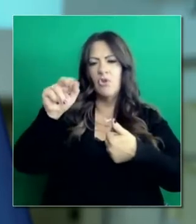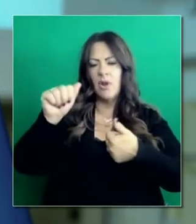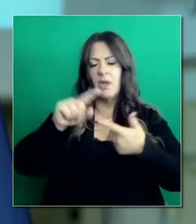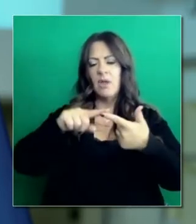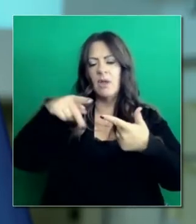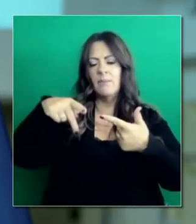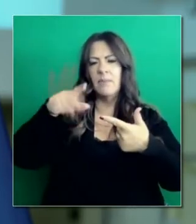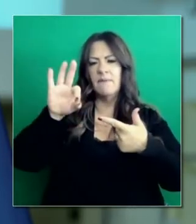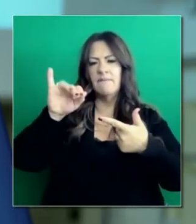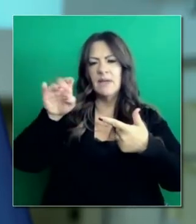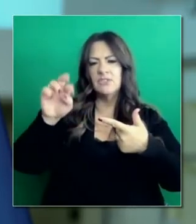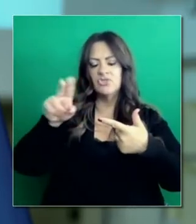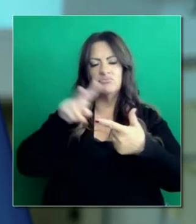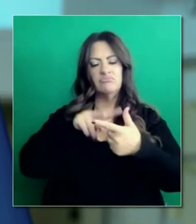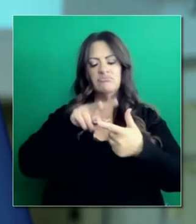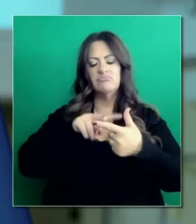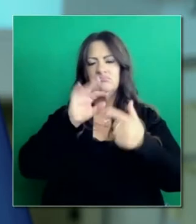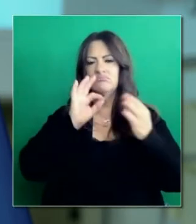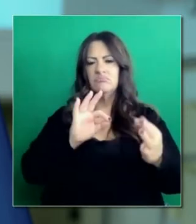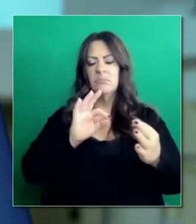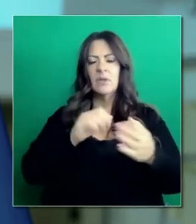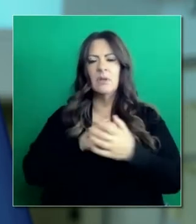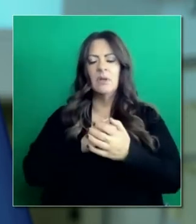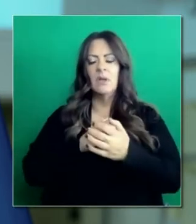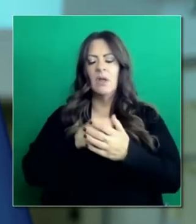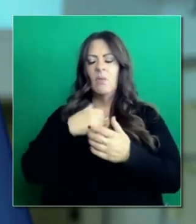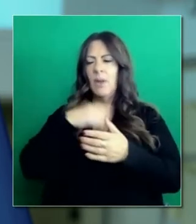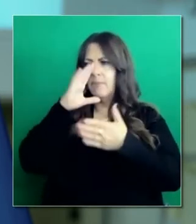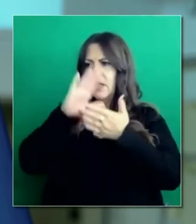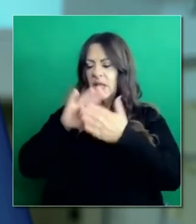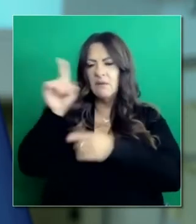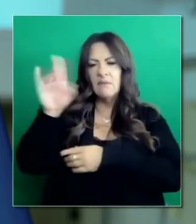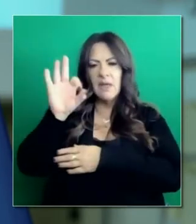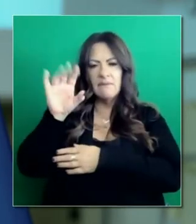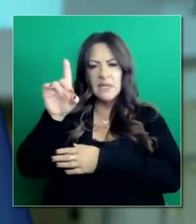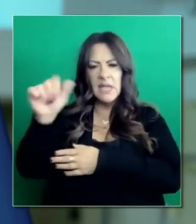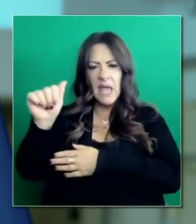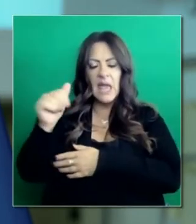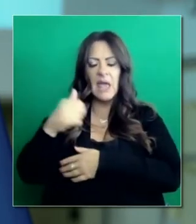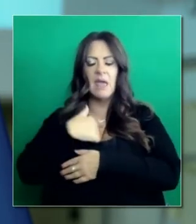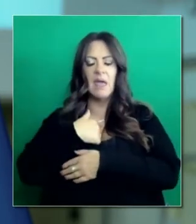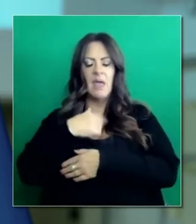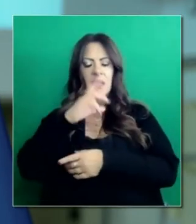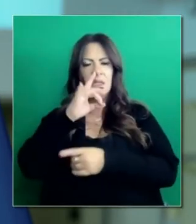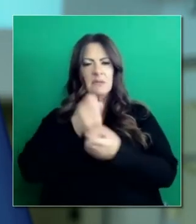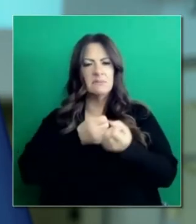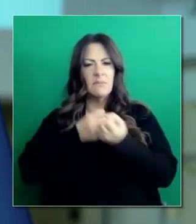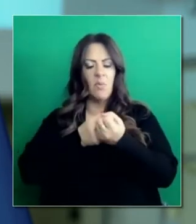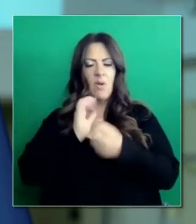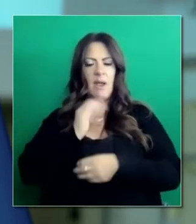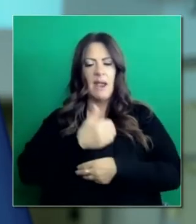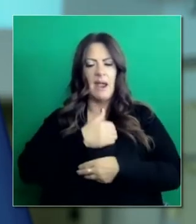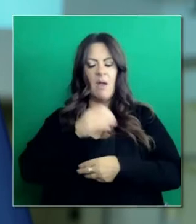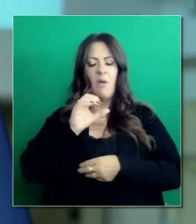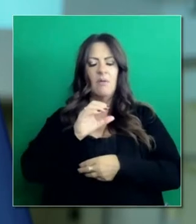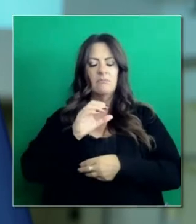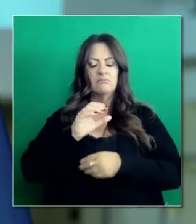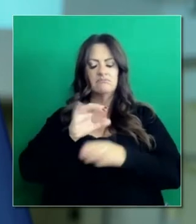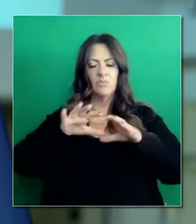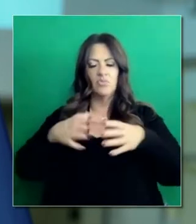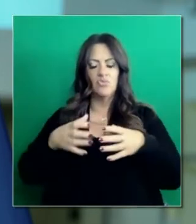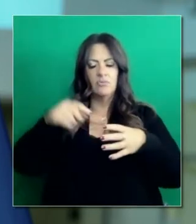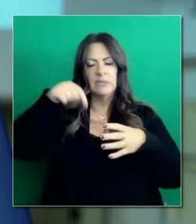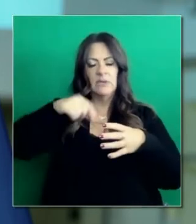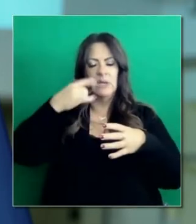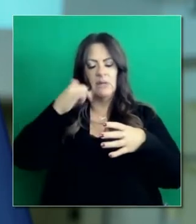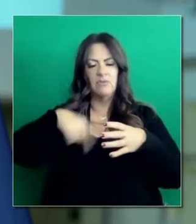Pfizer y Moderna a través de los esfuerzos de la Nuestro comité de seguridad que estudió todos